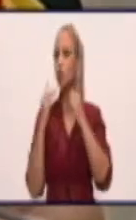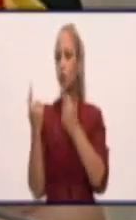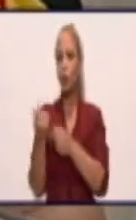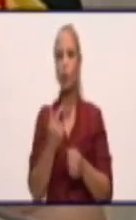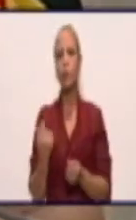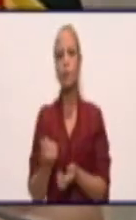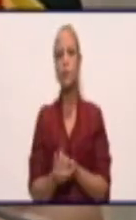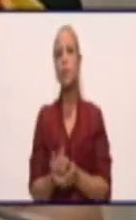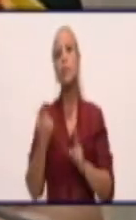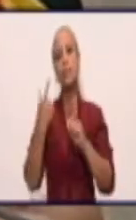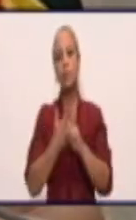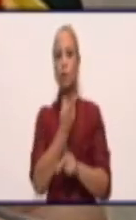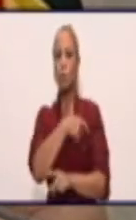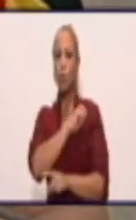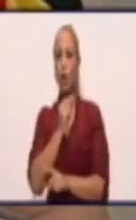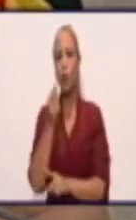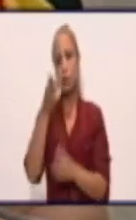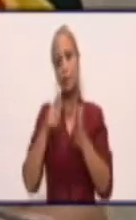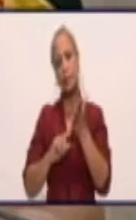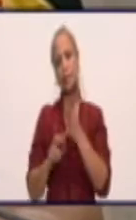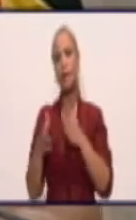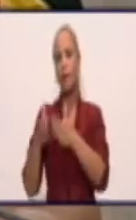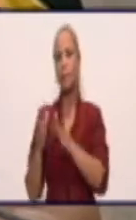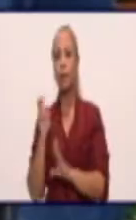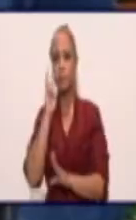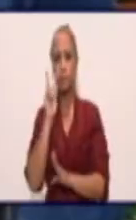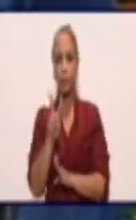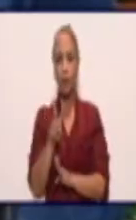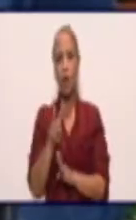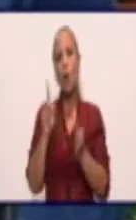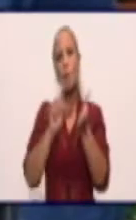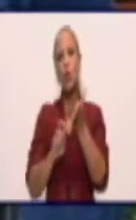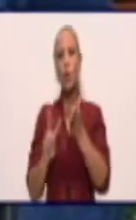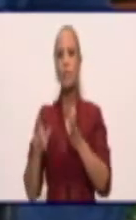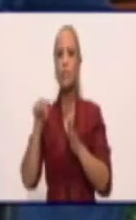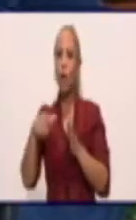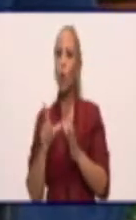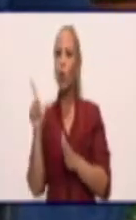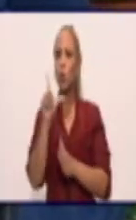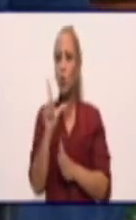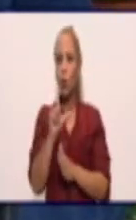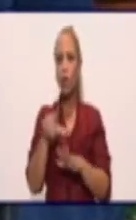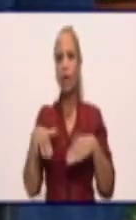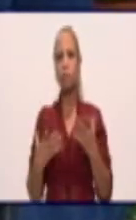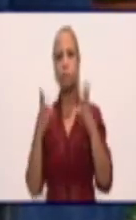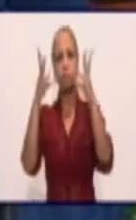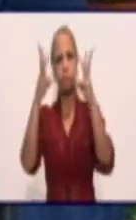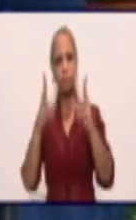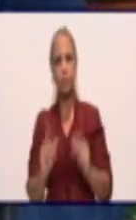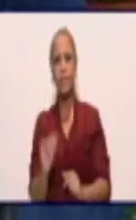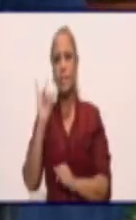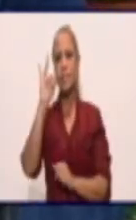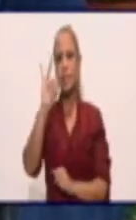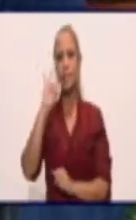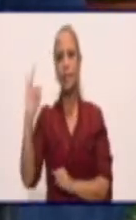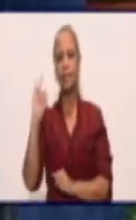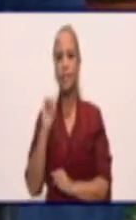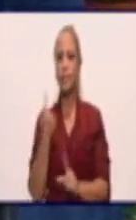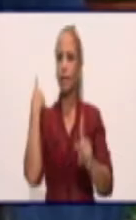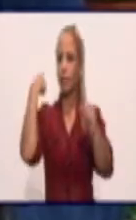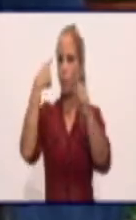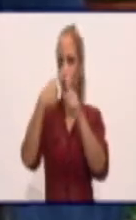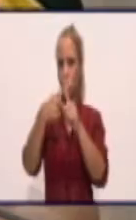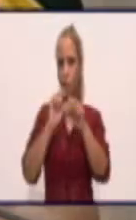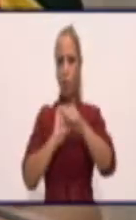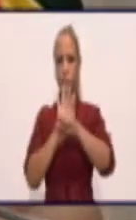y para el pueblo de Grama que nos asiste. La provincia amanece este lunes con un total de 77 casos positivos a la COVID-19,